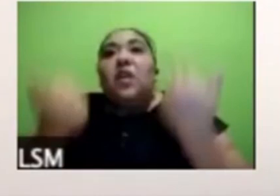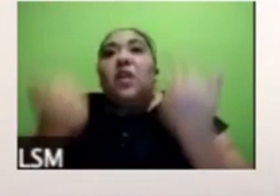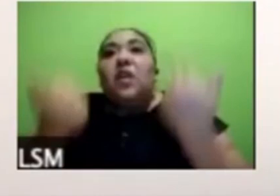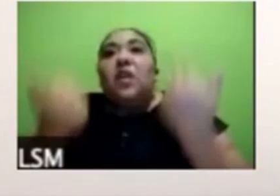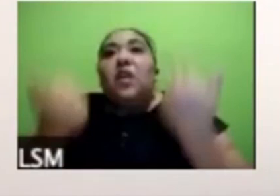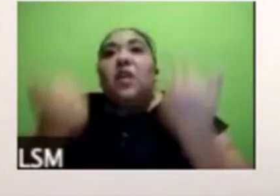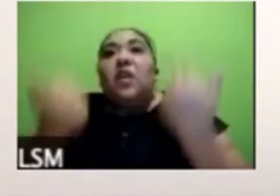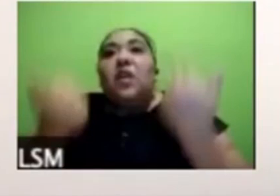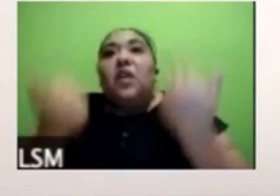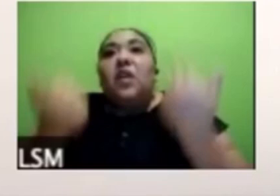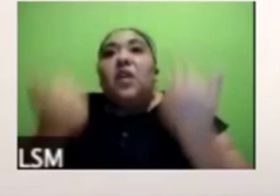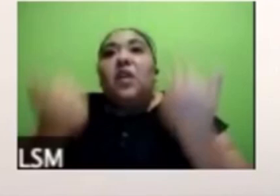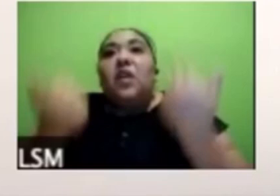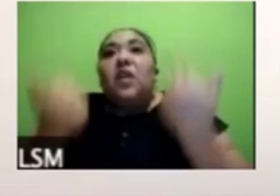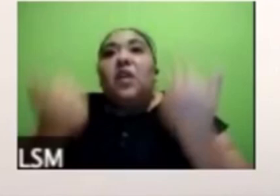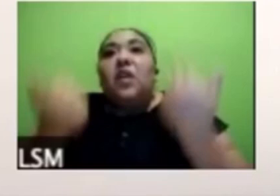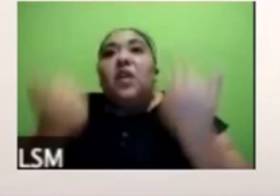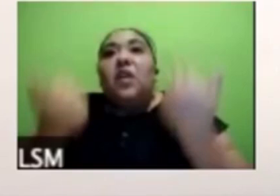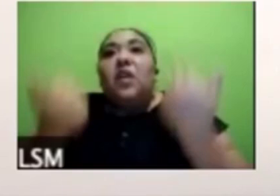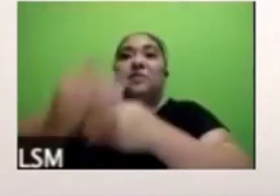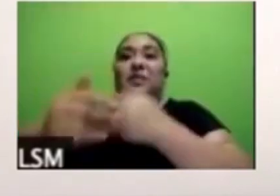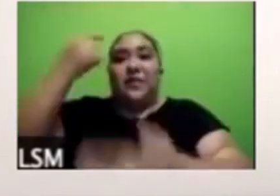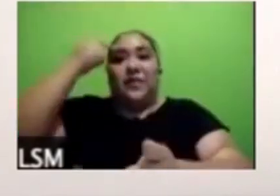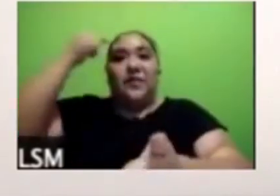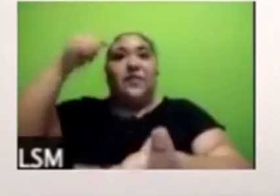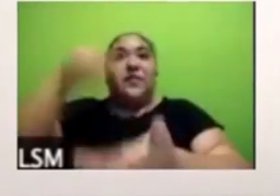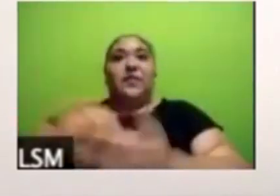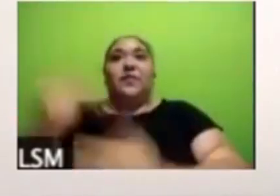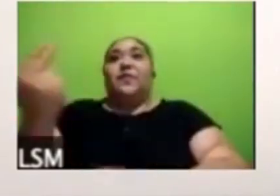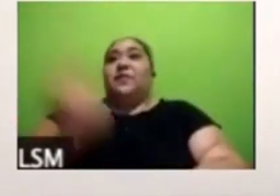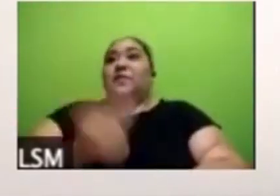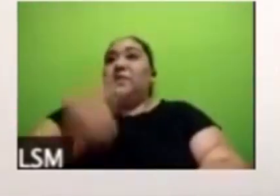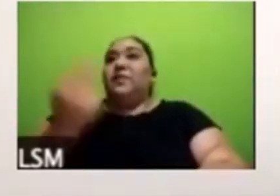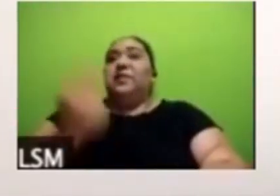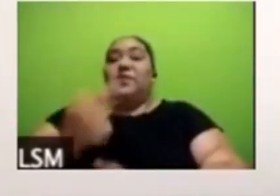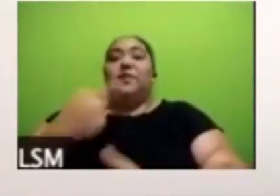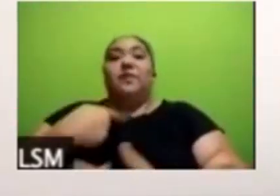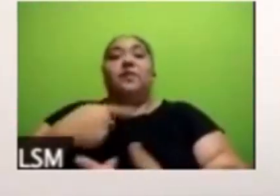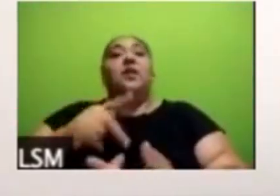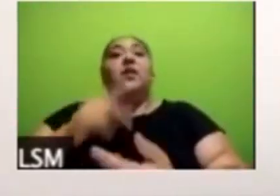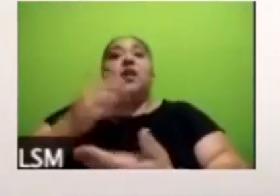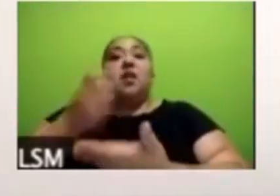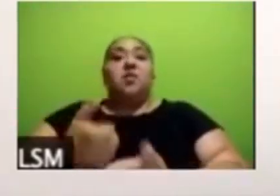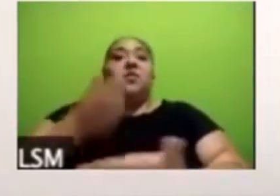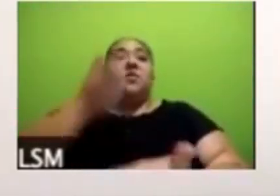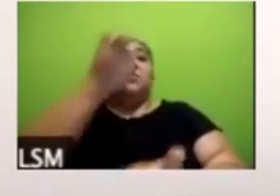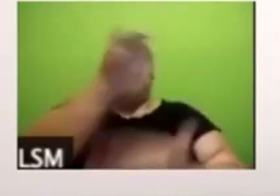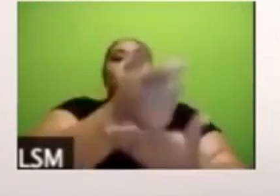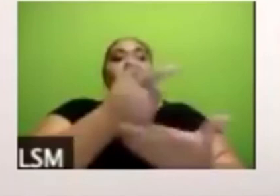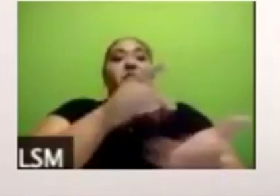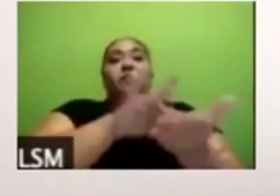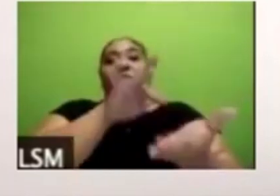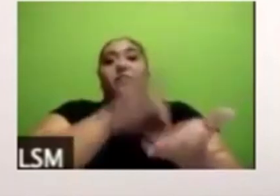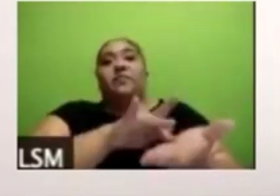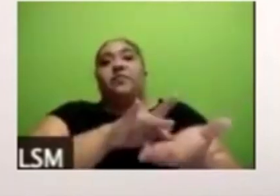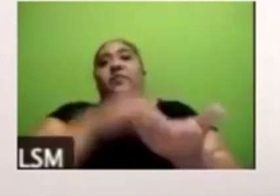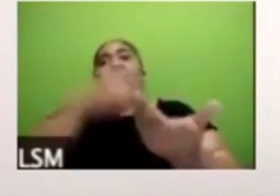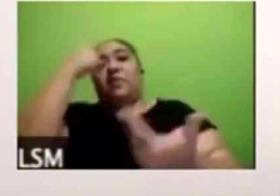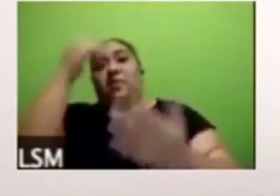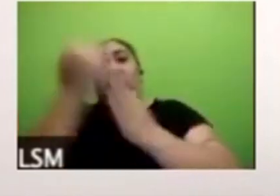que son necesarios apoyos económicos a los menos aventajados y aumentar el sentimiento de solidaridad y obviamente